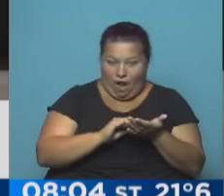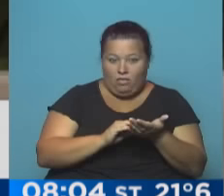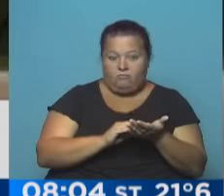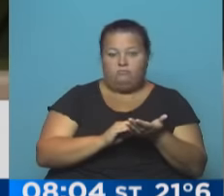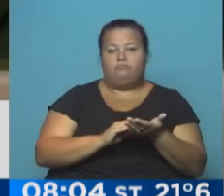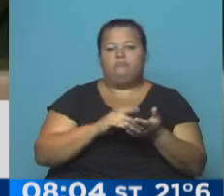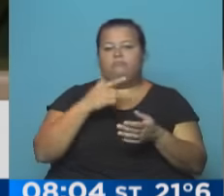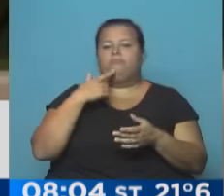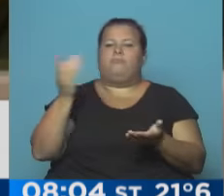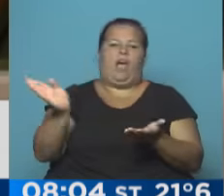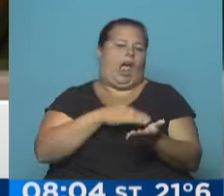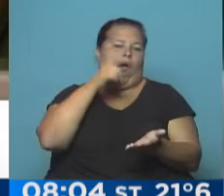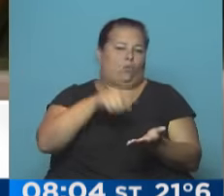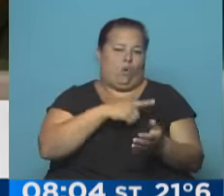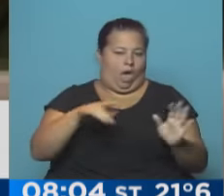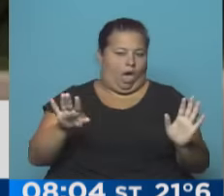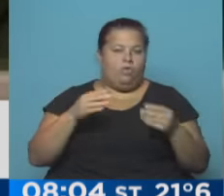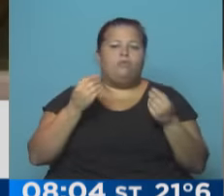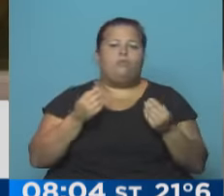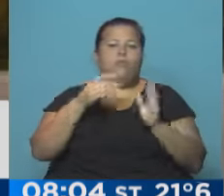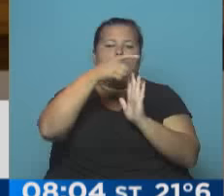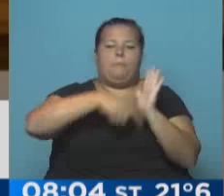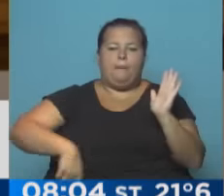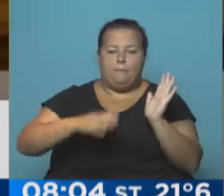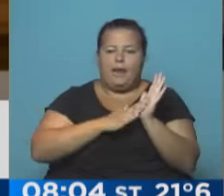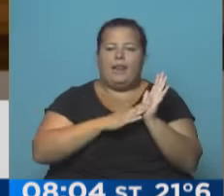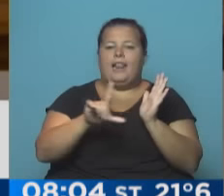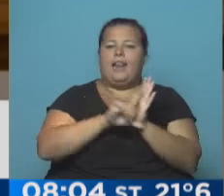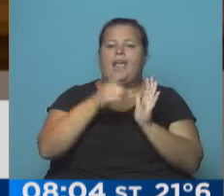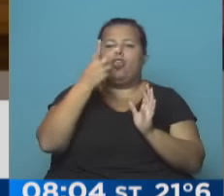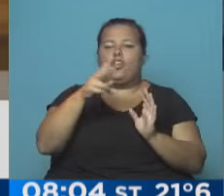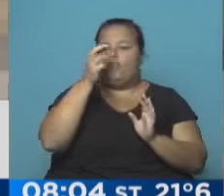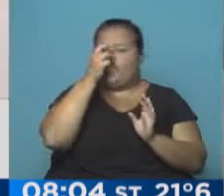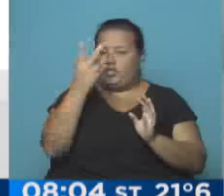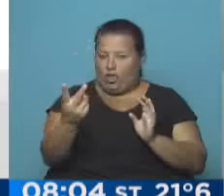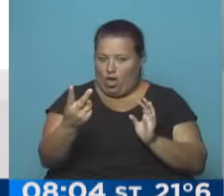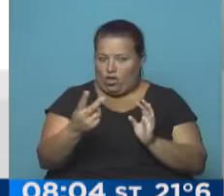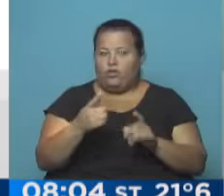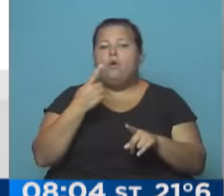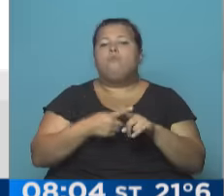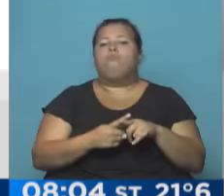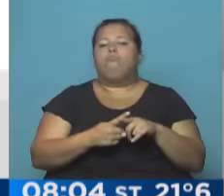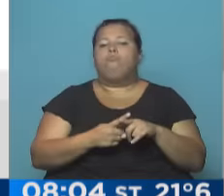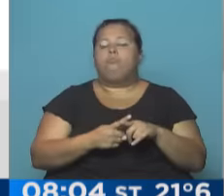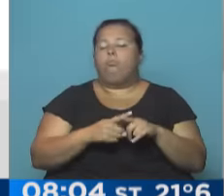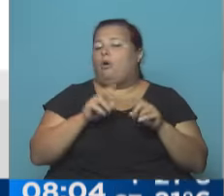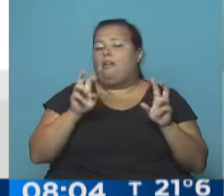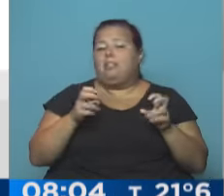formular la impugnación a través del formulario que establece el decreto 222 por razones que